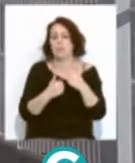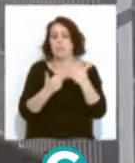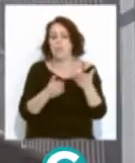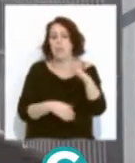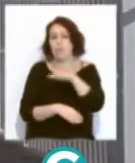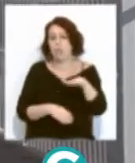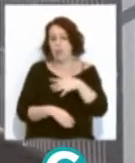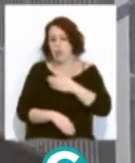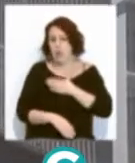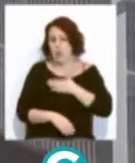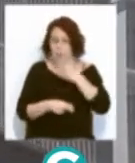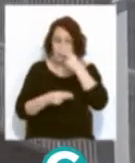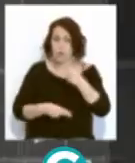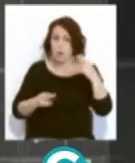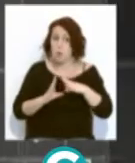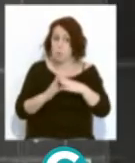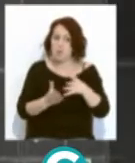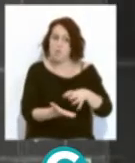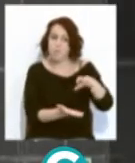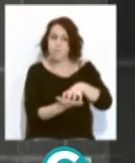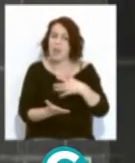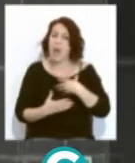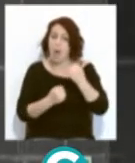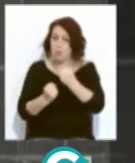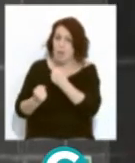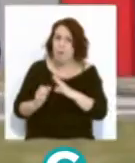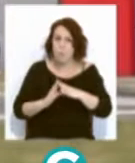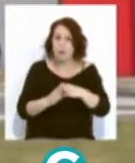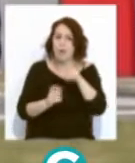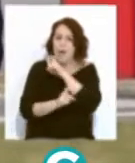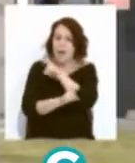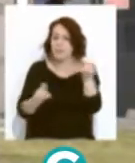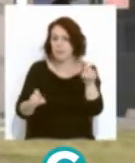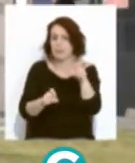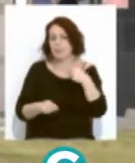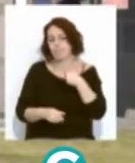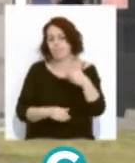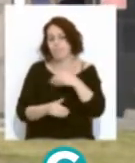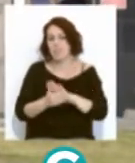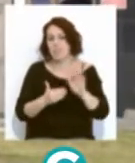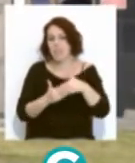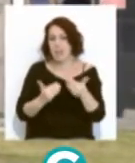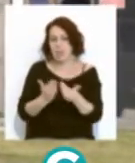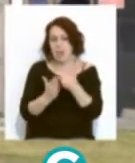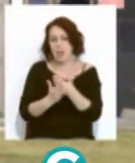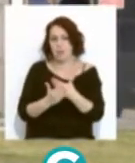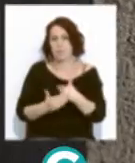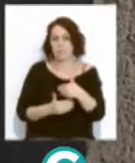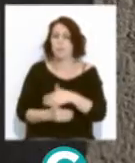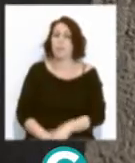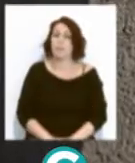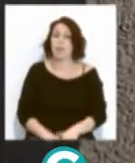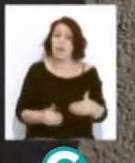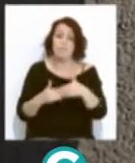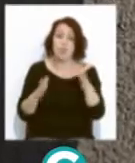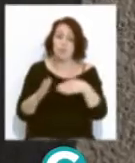zona de dominio público portuario. La autoridad portuaria ya ha anunciado que procederá a acometer este cierre en los próximos días. Permanecerán